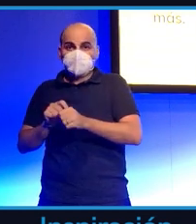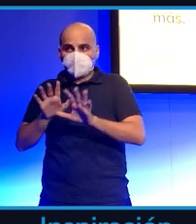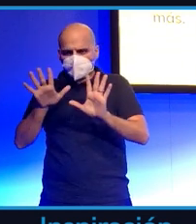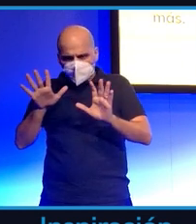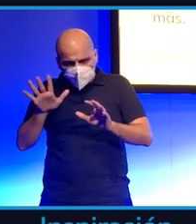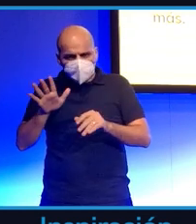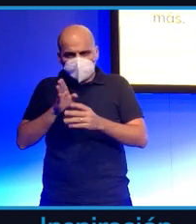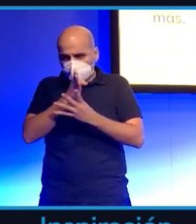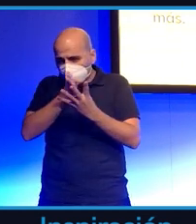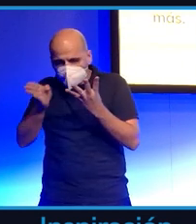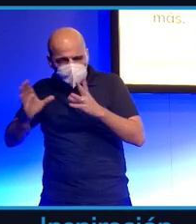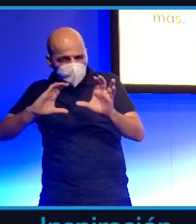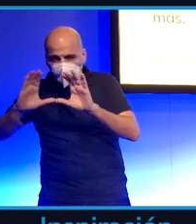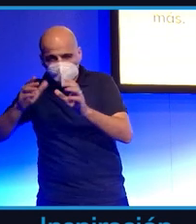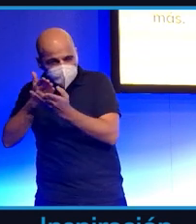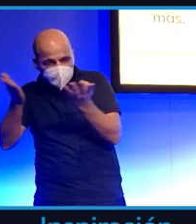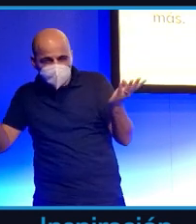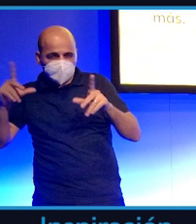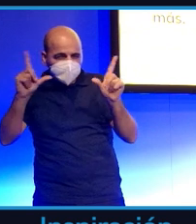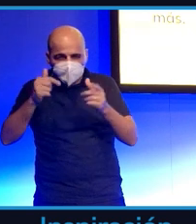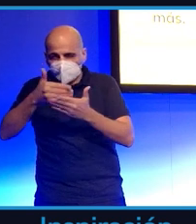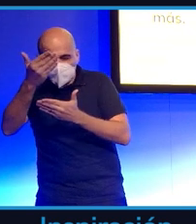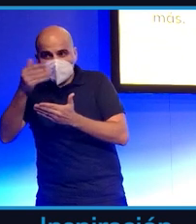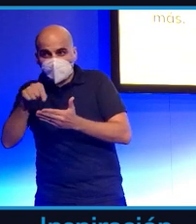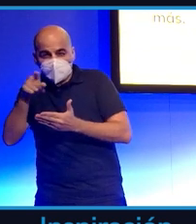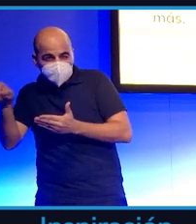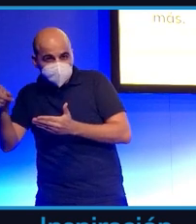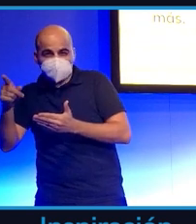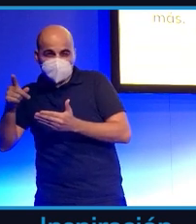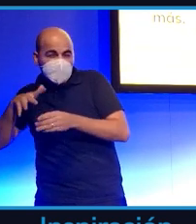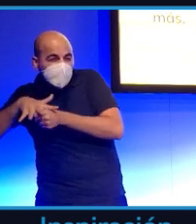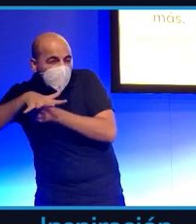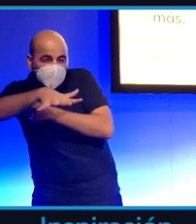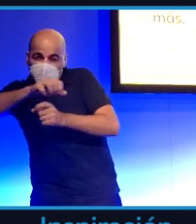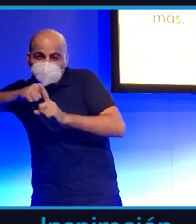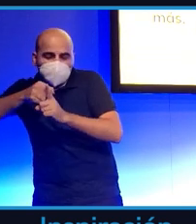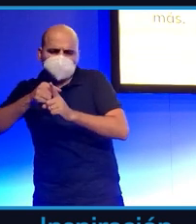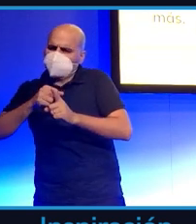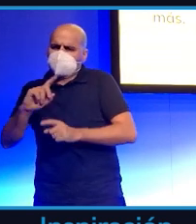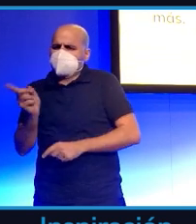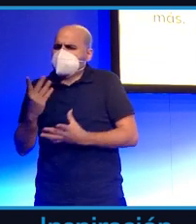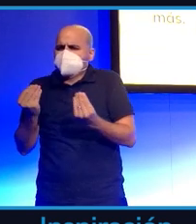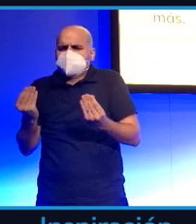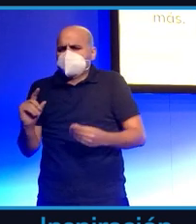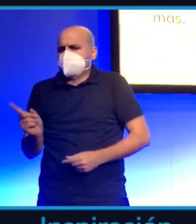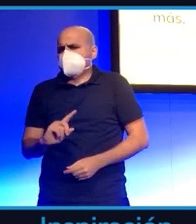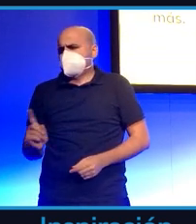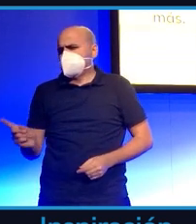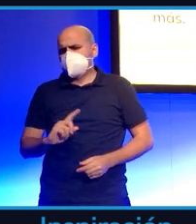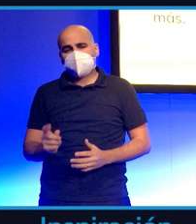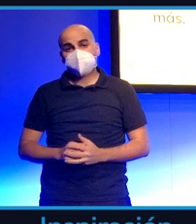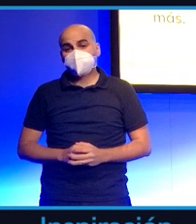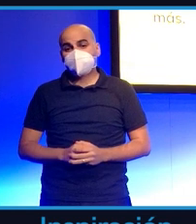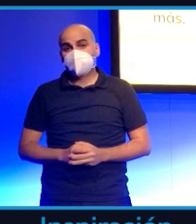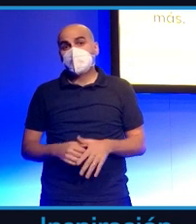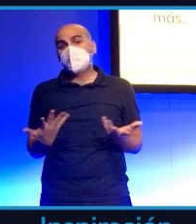o digamos que ya soportan grupos de presión como los que había antes. También dan por hecho que hay una mayor seriedad